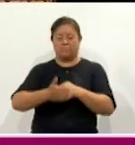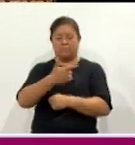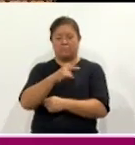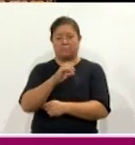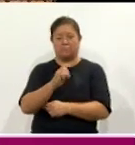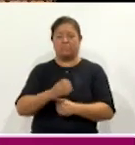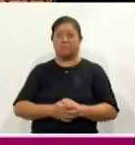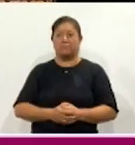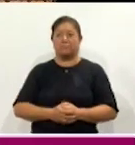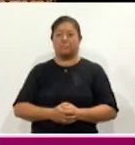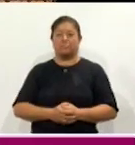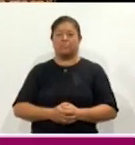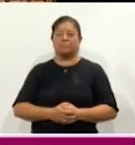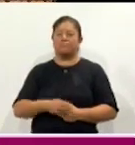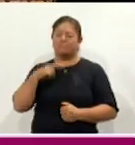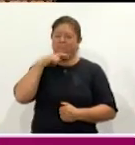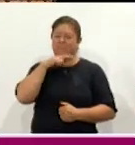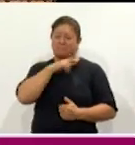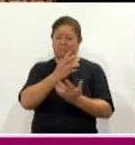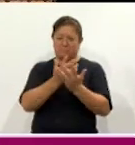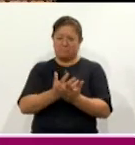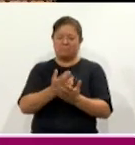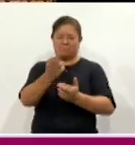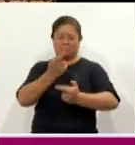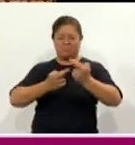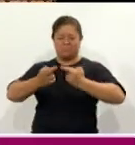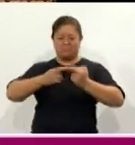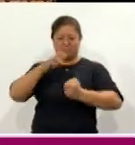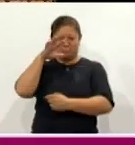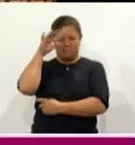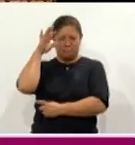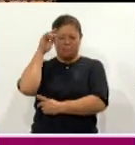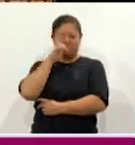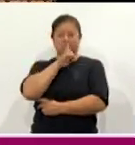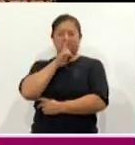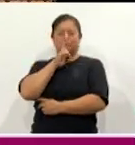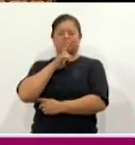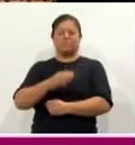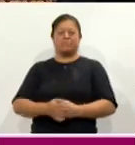Vámonos rápidamente a una pausa y enseguida volvemos a Coracid Noticias